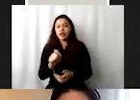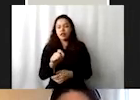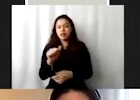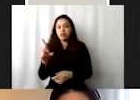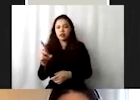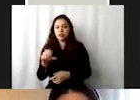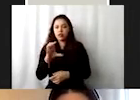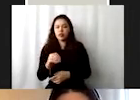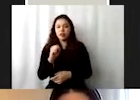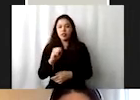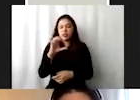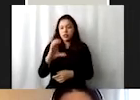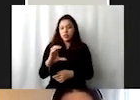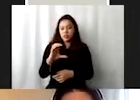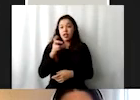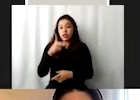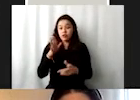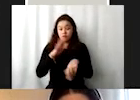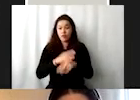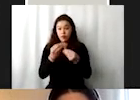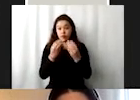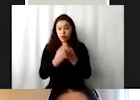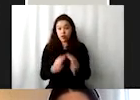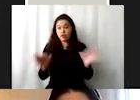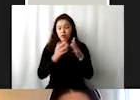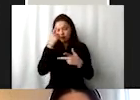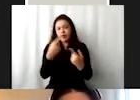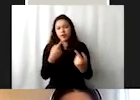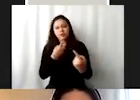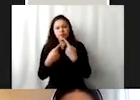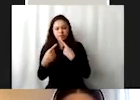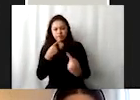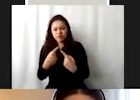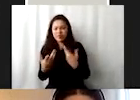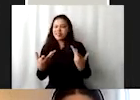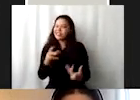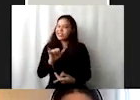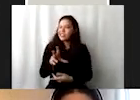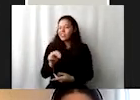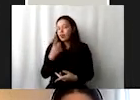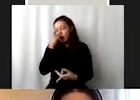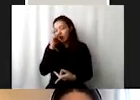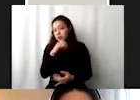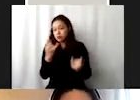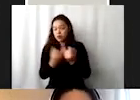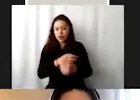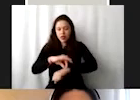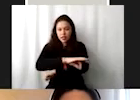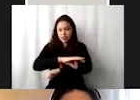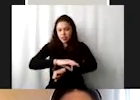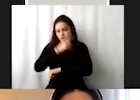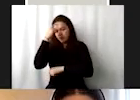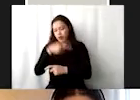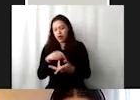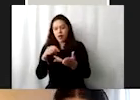fueron protagonistas en el proceso tanto de negociación como de diseño de la Agenda 2030. siempre se